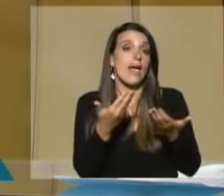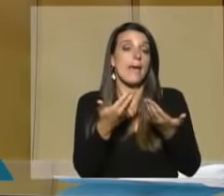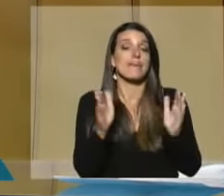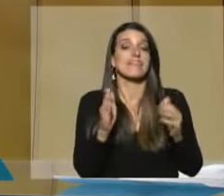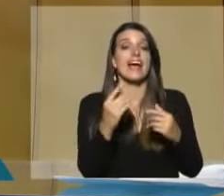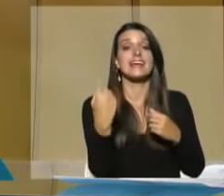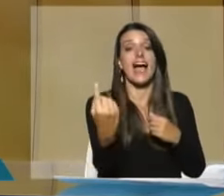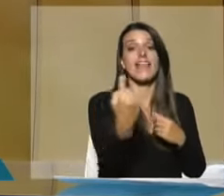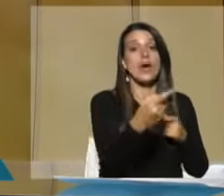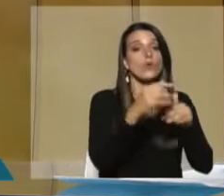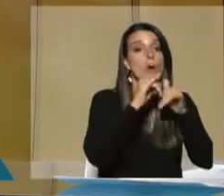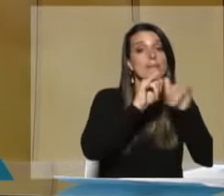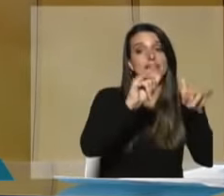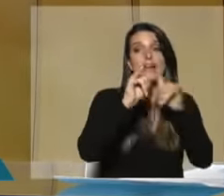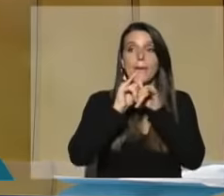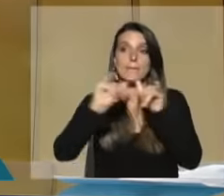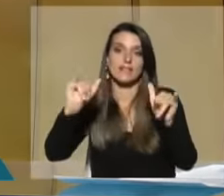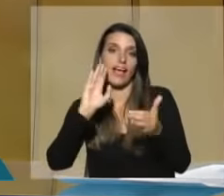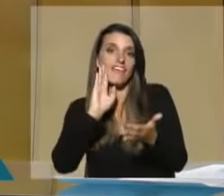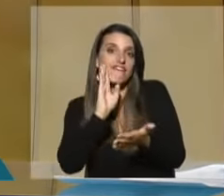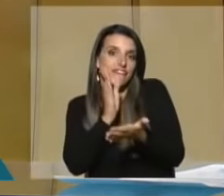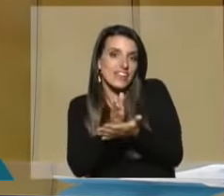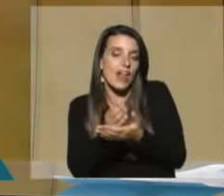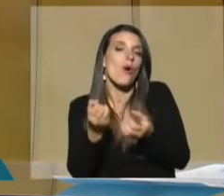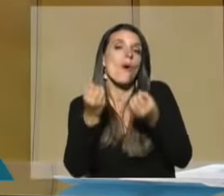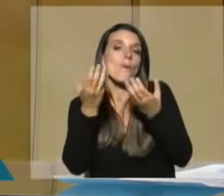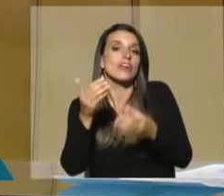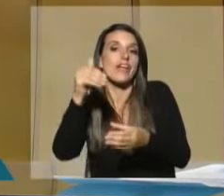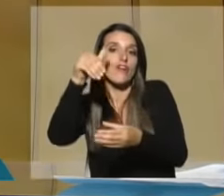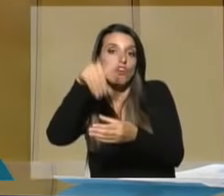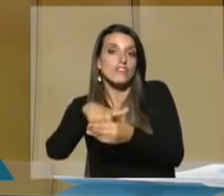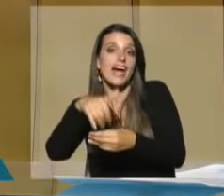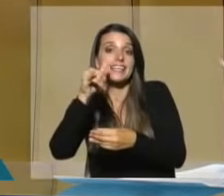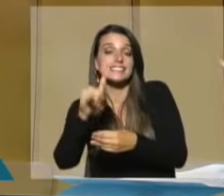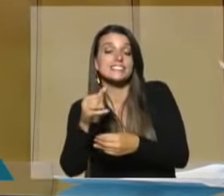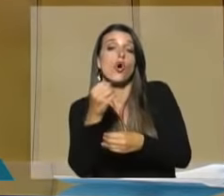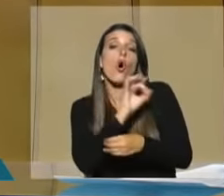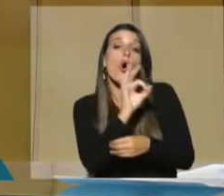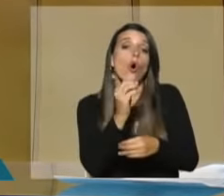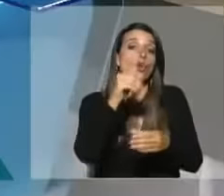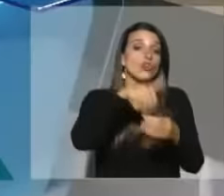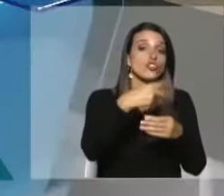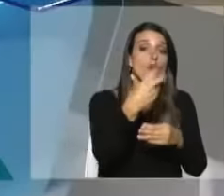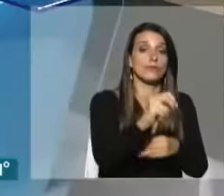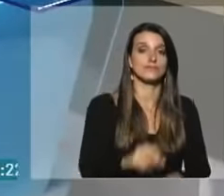cada uno va a dar su mensaje final, de por qué hay que votar que sí, o por qué hay que votar que no.